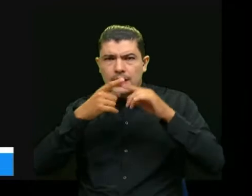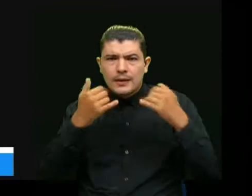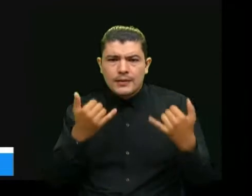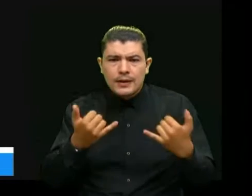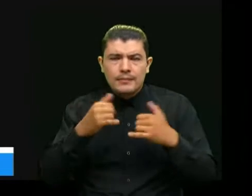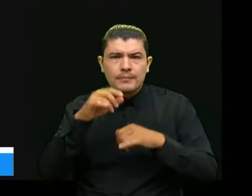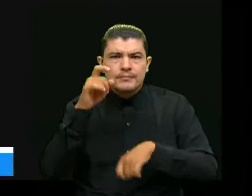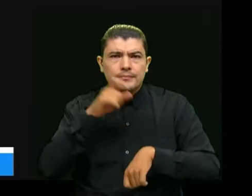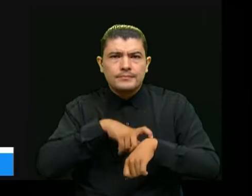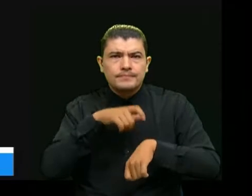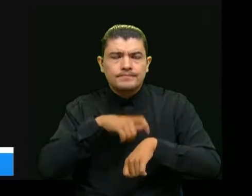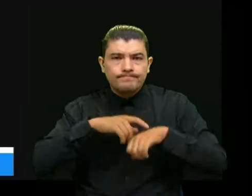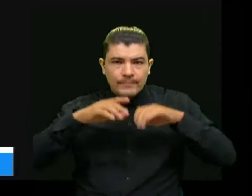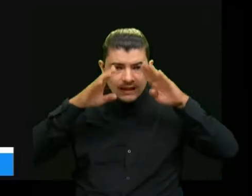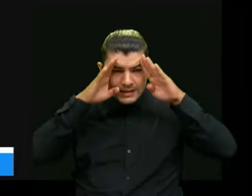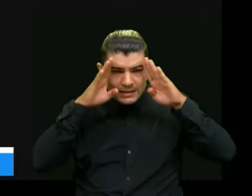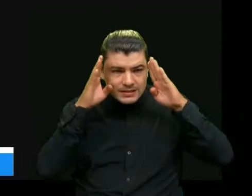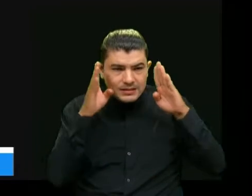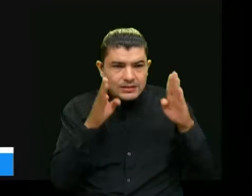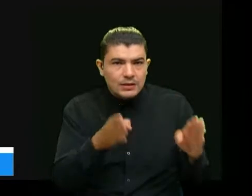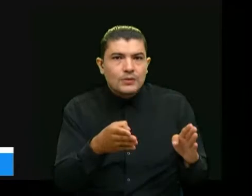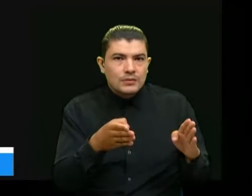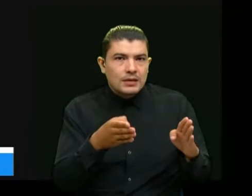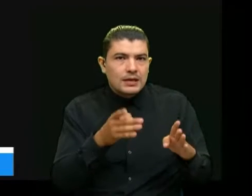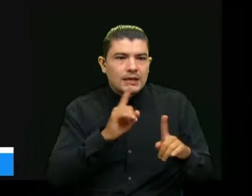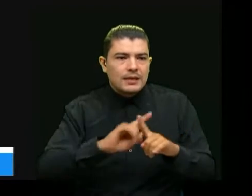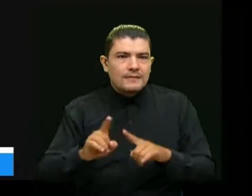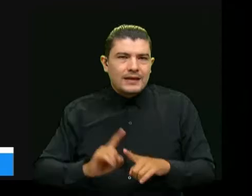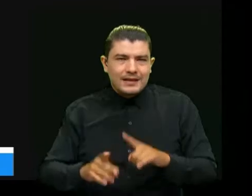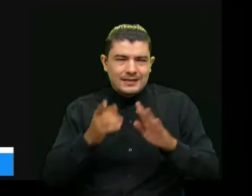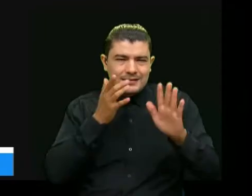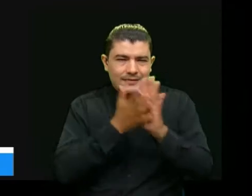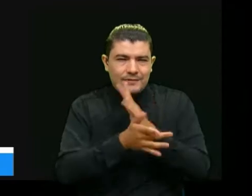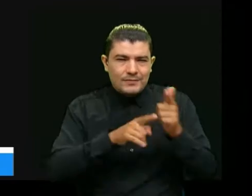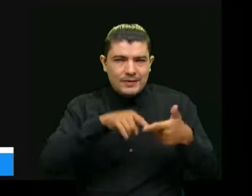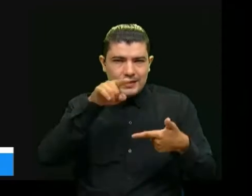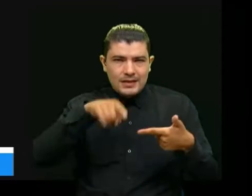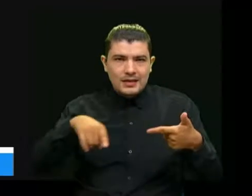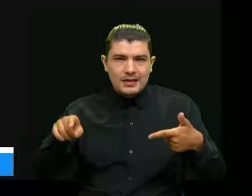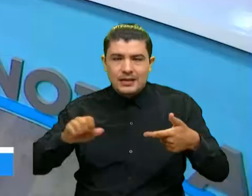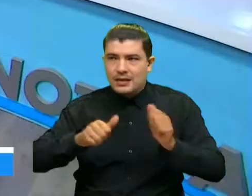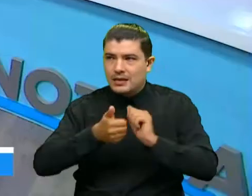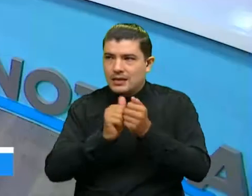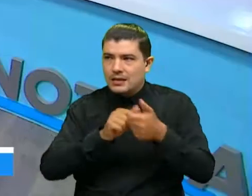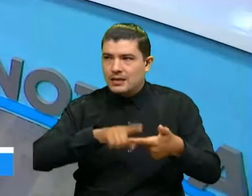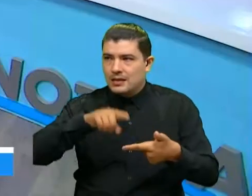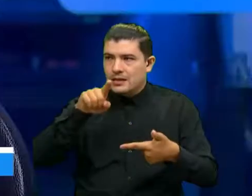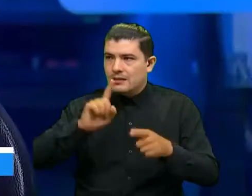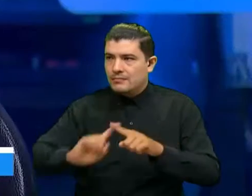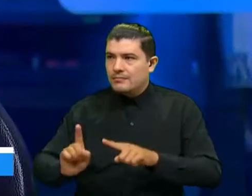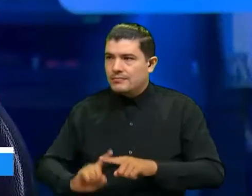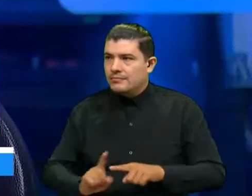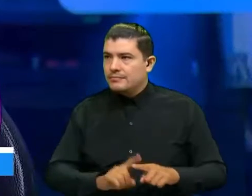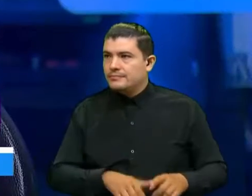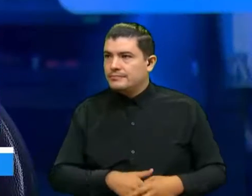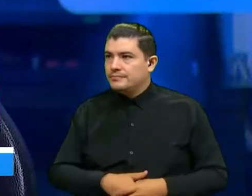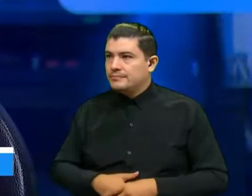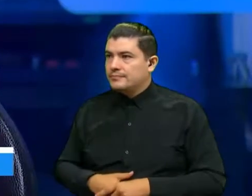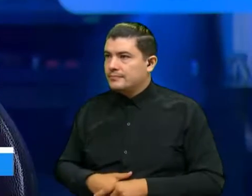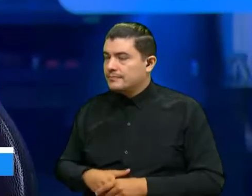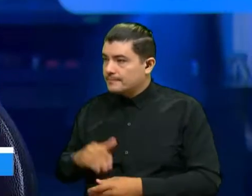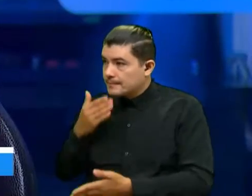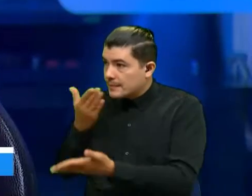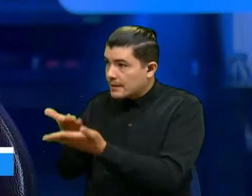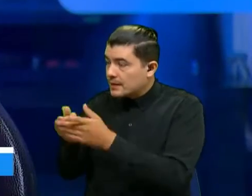momento creo que la atención es constante frente a los reportes que tiene o los motivos como tal Gracias, doctora Ana Fernanda Doctor Juan Camilo,